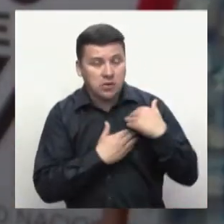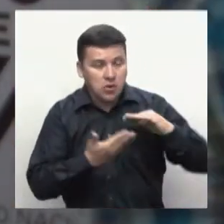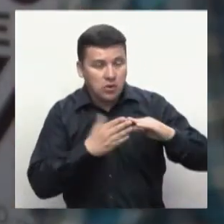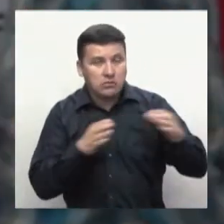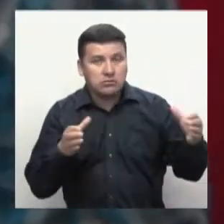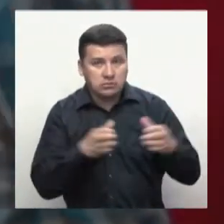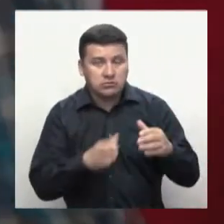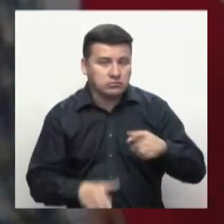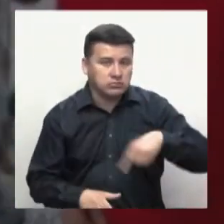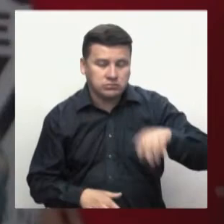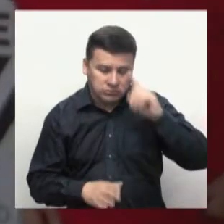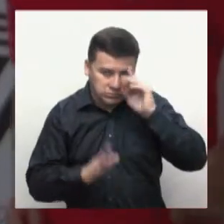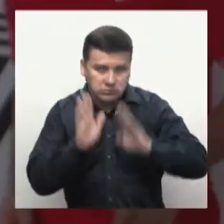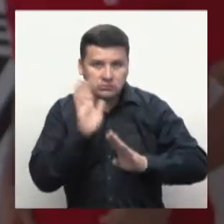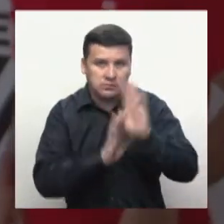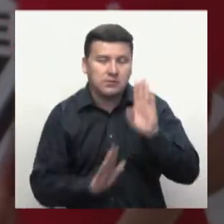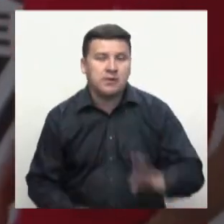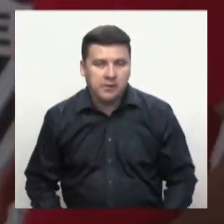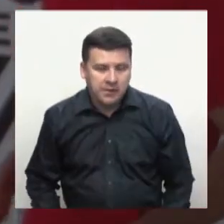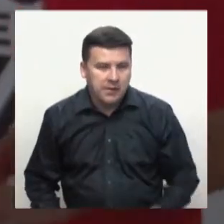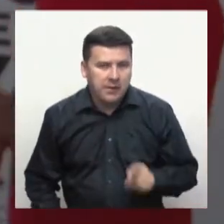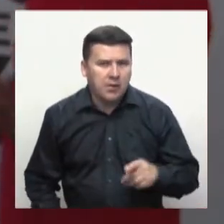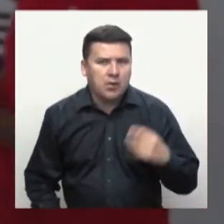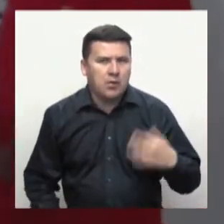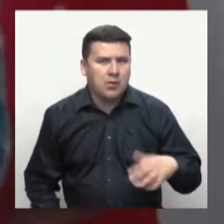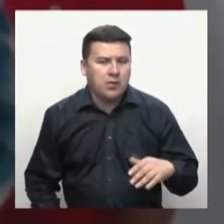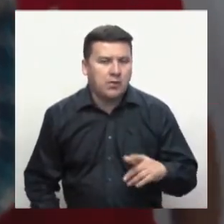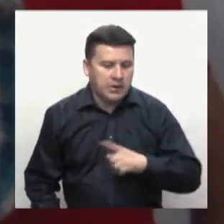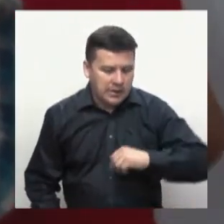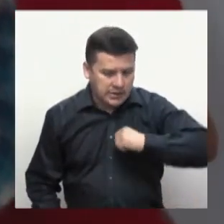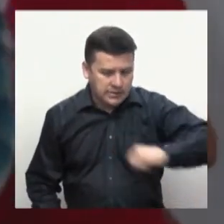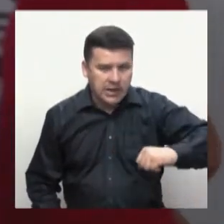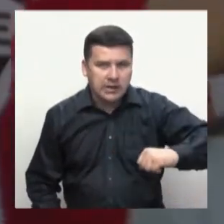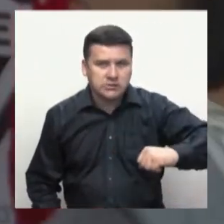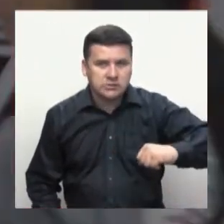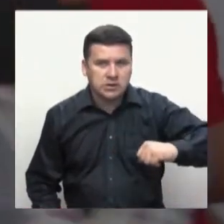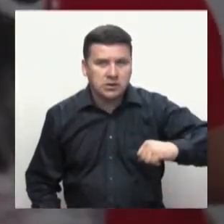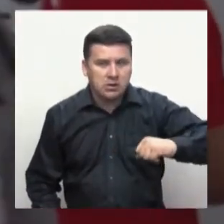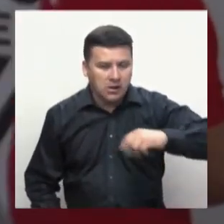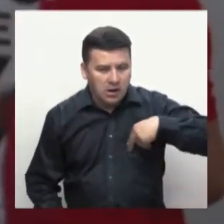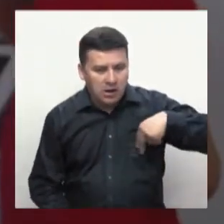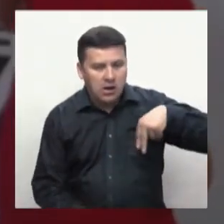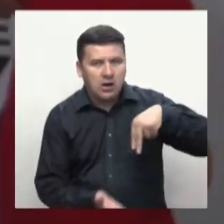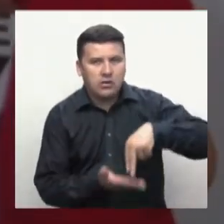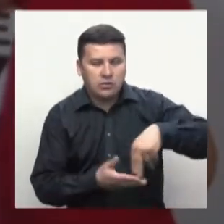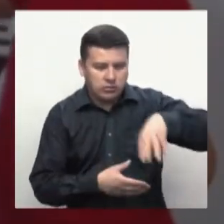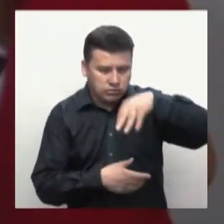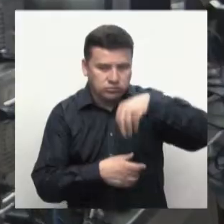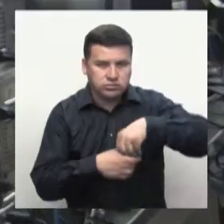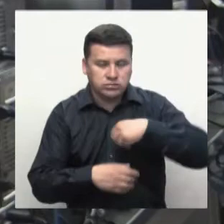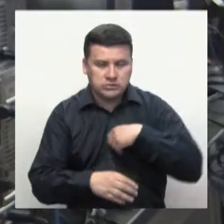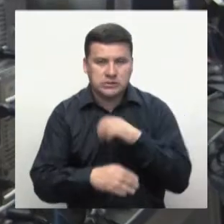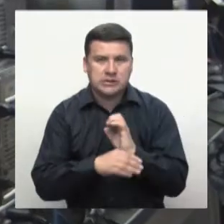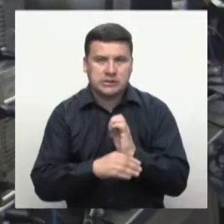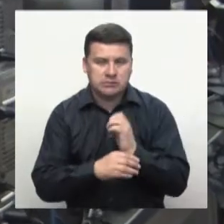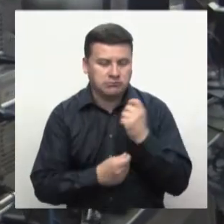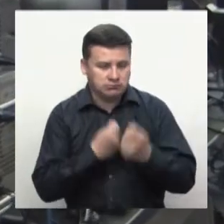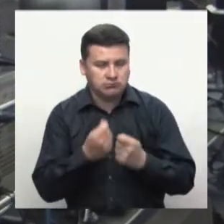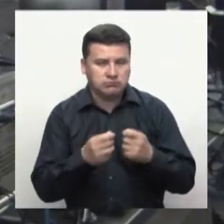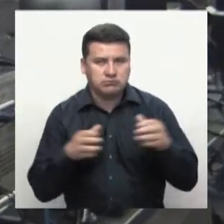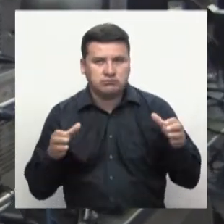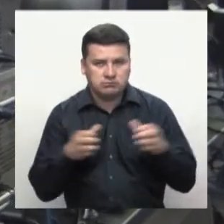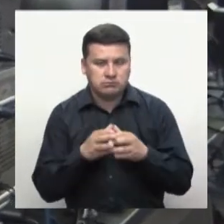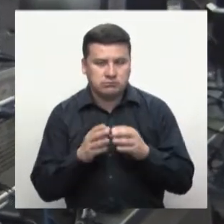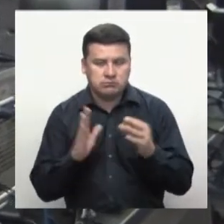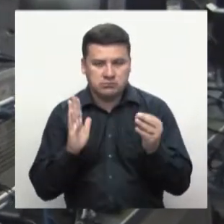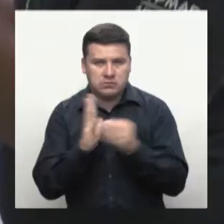emprendedores van a tener todos sus derechos de autor para ellos y nosotros desde la entidad estaremos haciendo la formación pertinente en estos tres